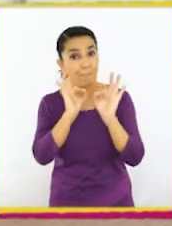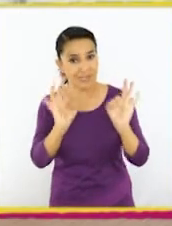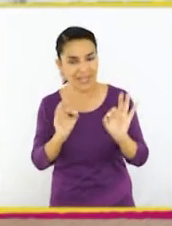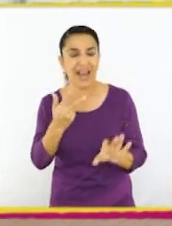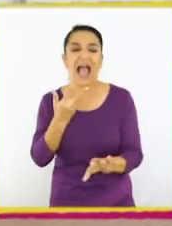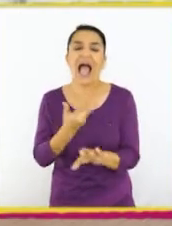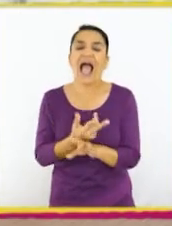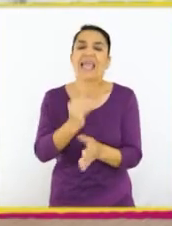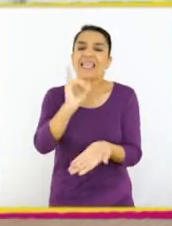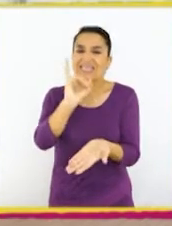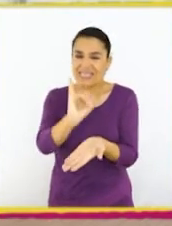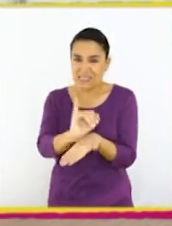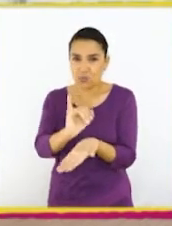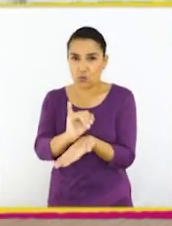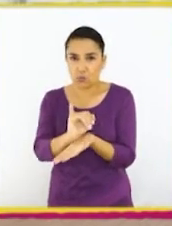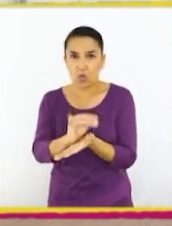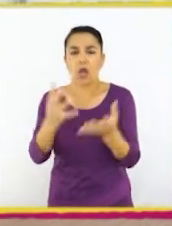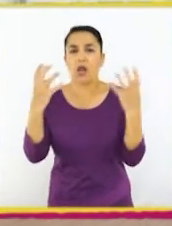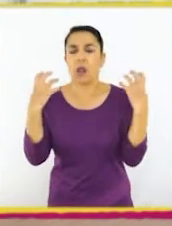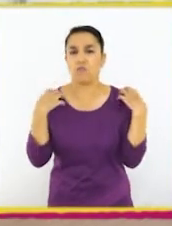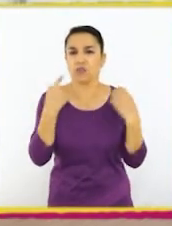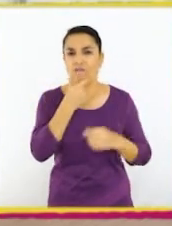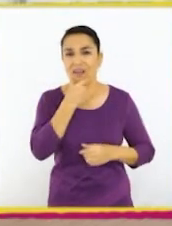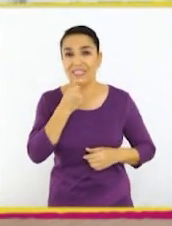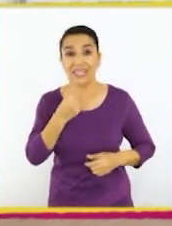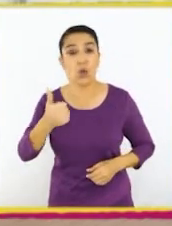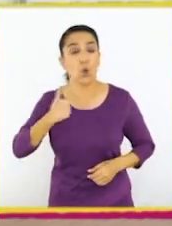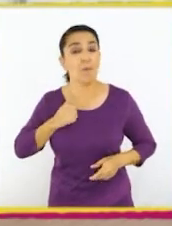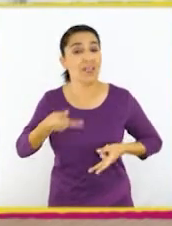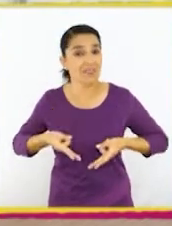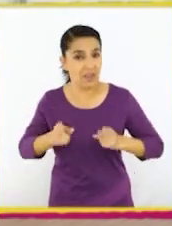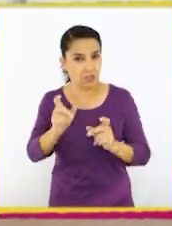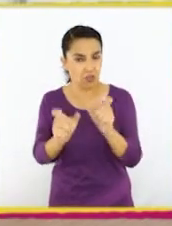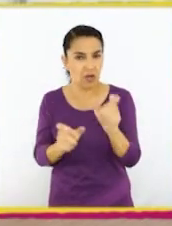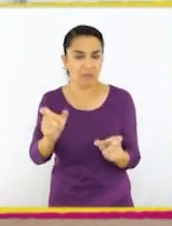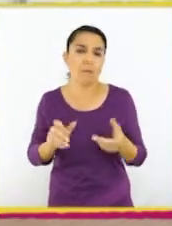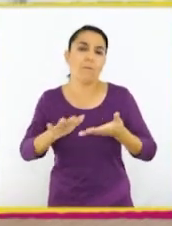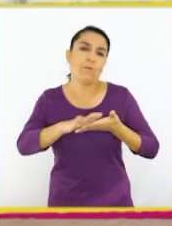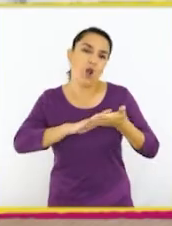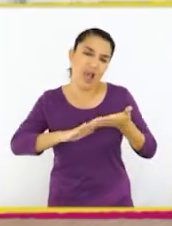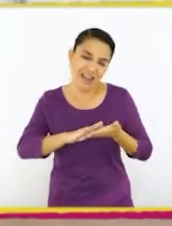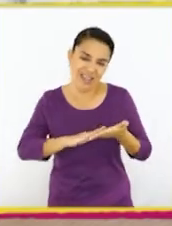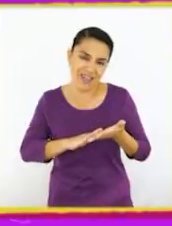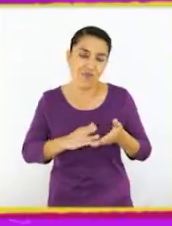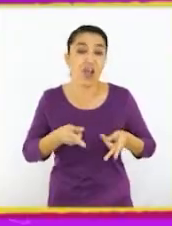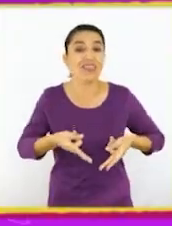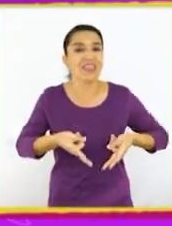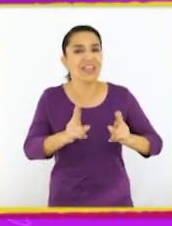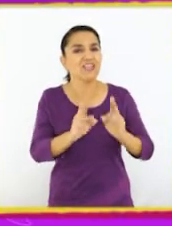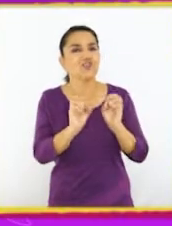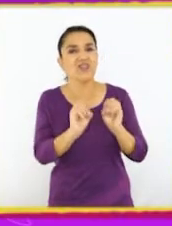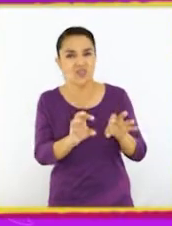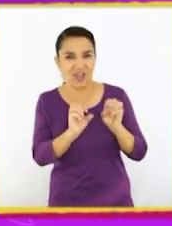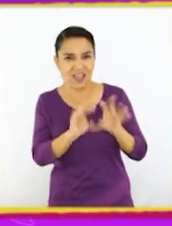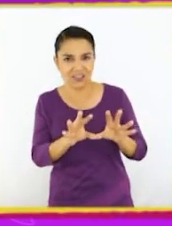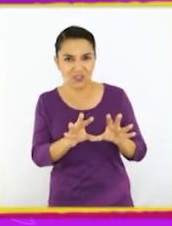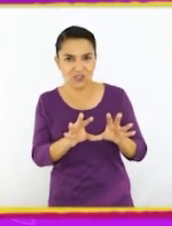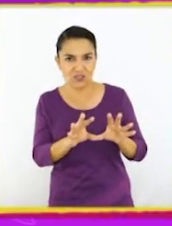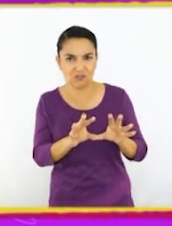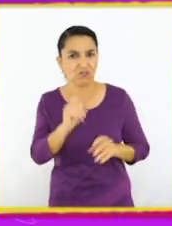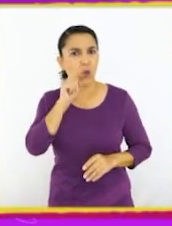Hay instituciones que se encargan de facilitar que se cumplan los derechos de las personas. Por ejemplo, el derecho a la educación.